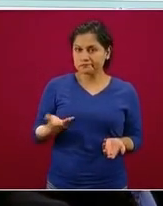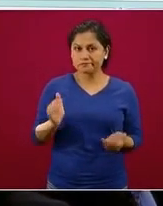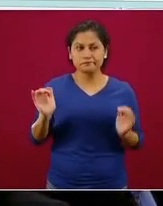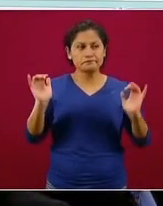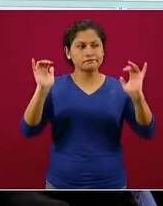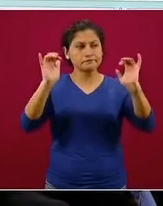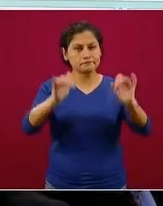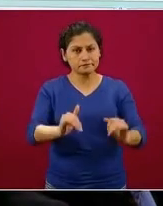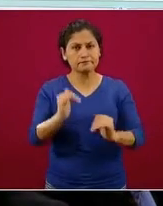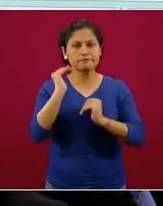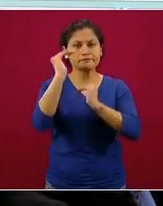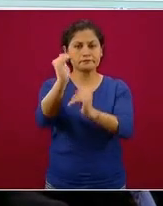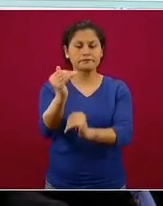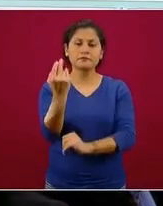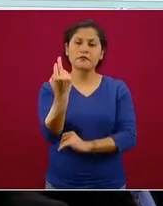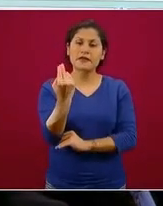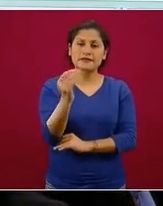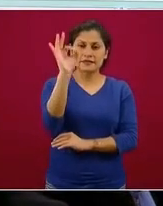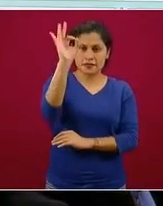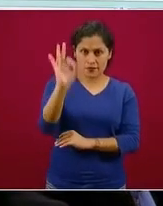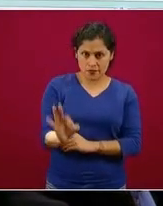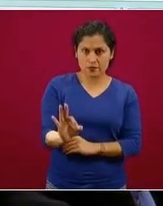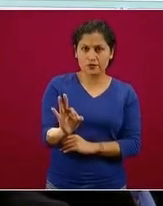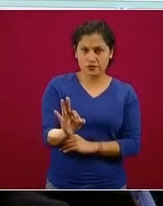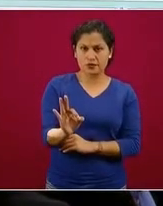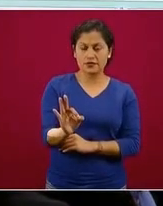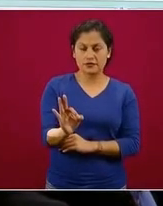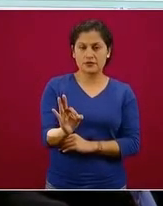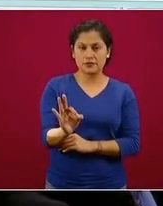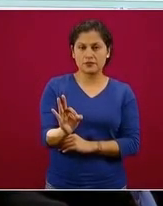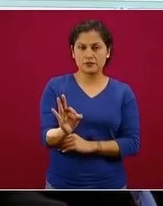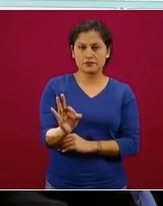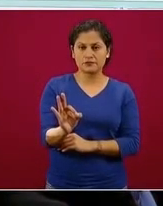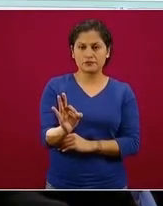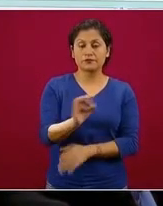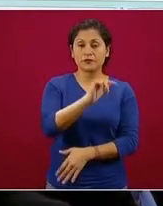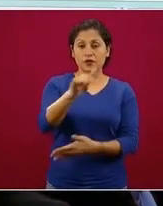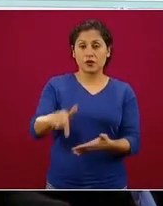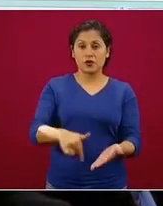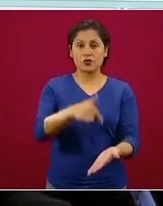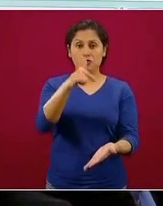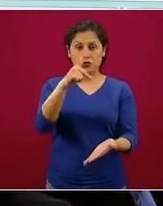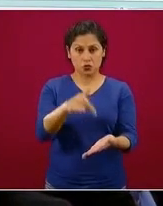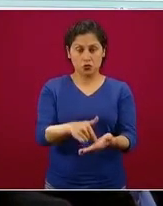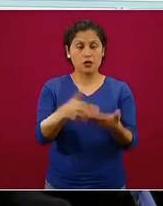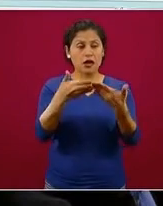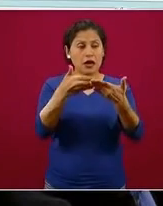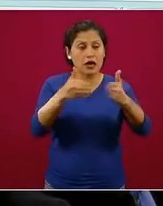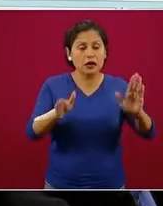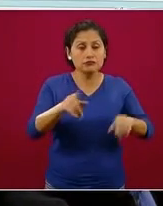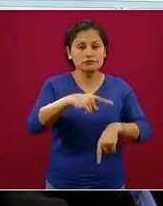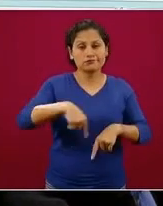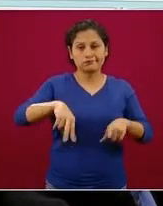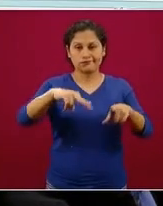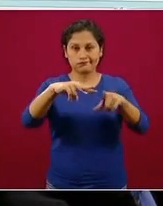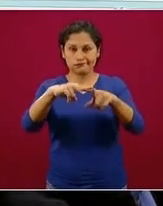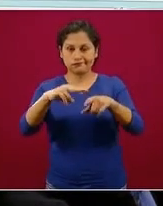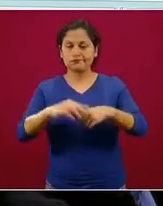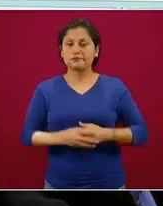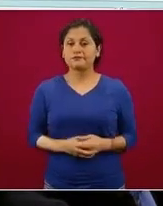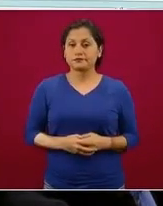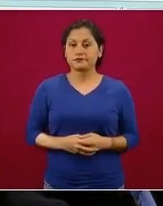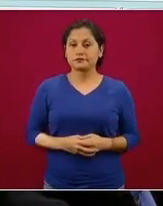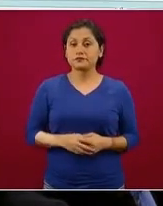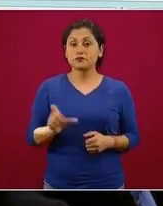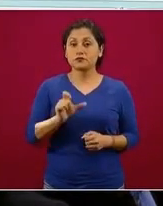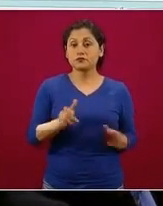de aproximadamente el 25 por ciento de los sitios que se usan para estos fines. En naranja pasamos